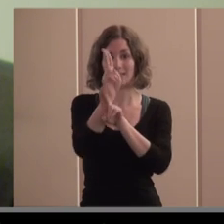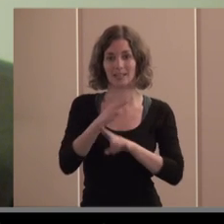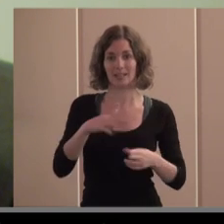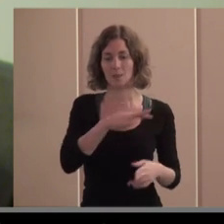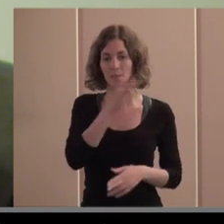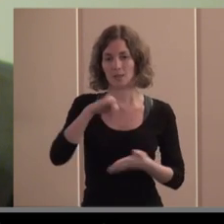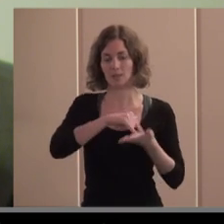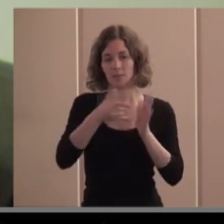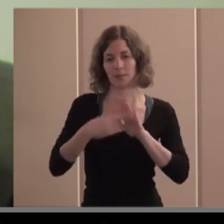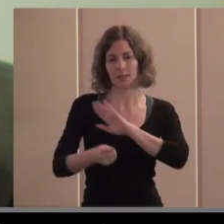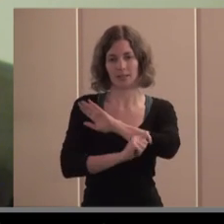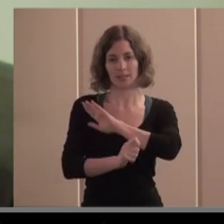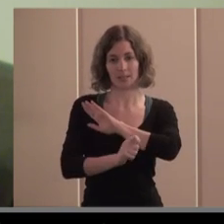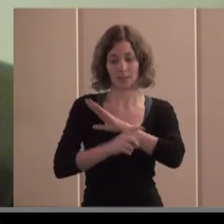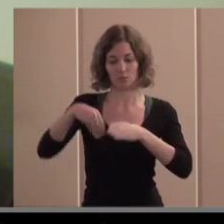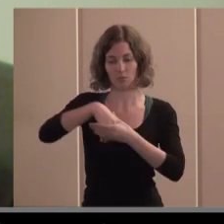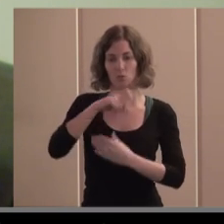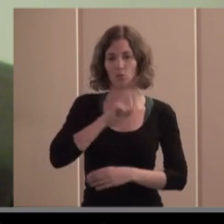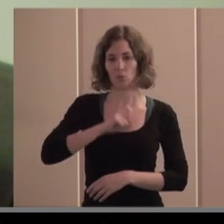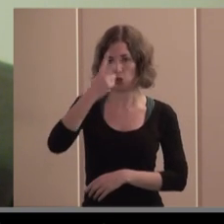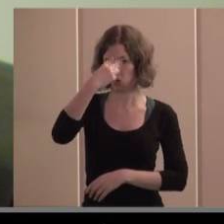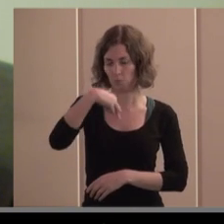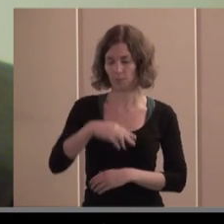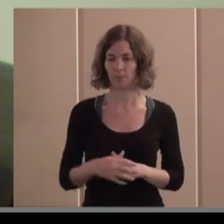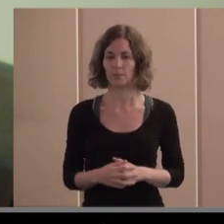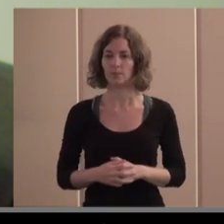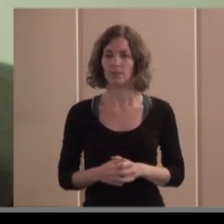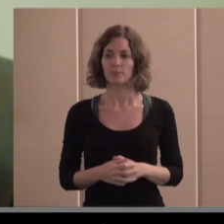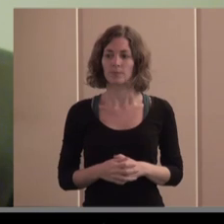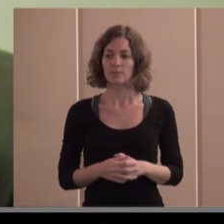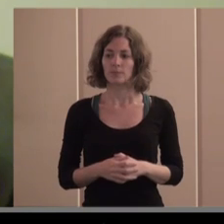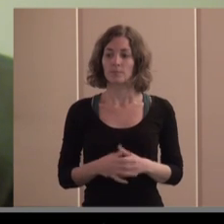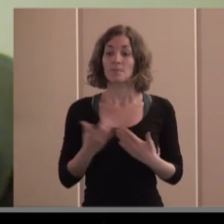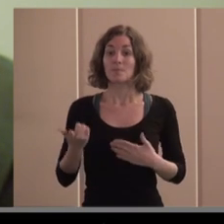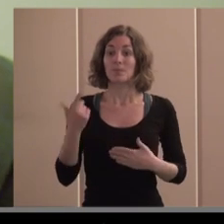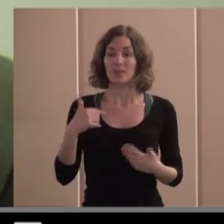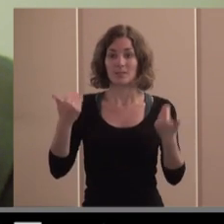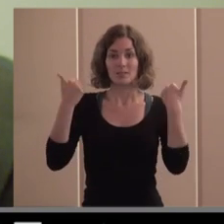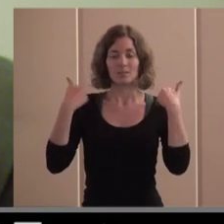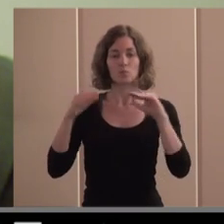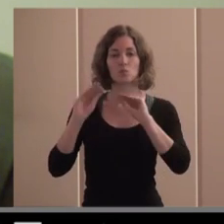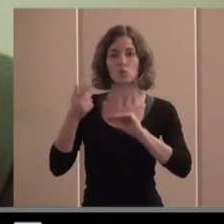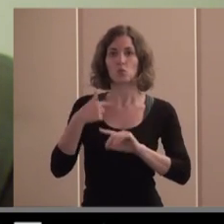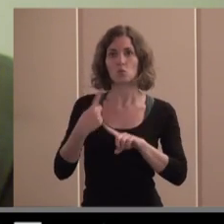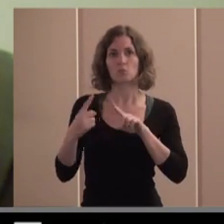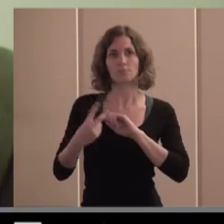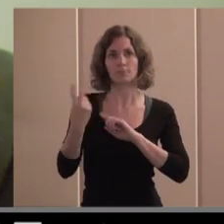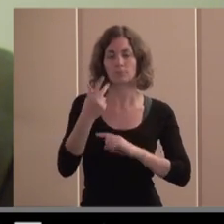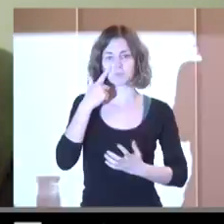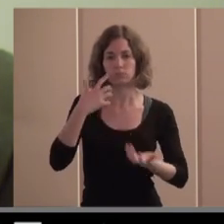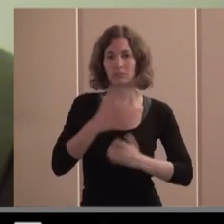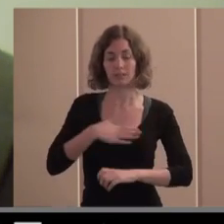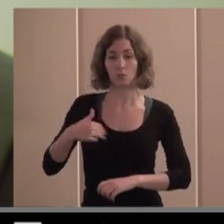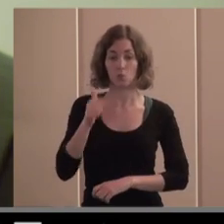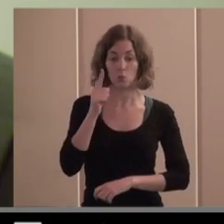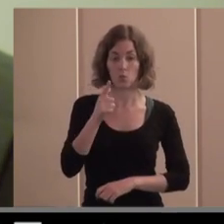estratégicos de la propia Fundación 11 de este puesto yo destacaría dos cosas una que es compañero